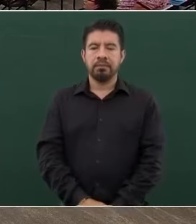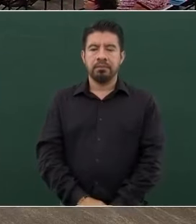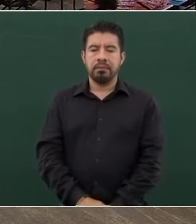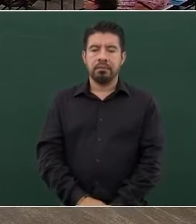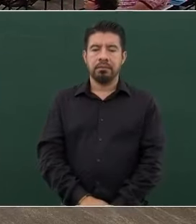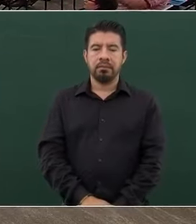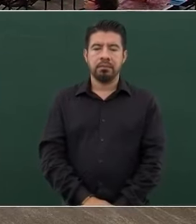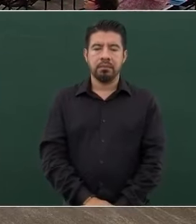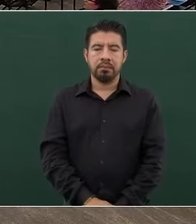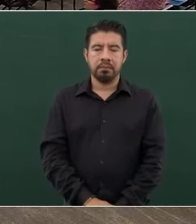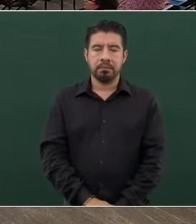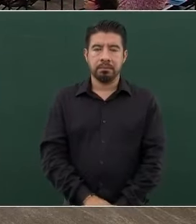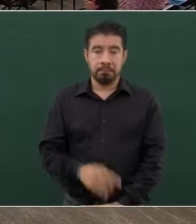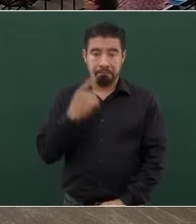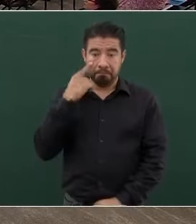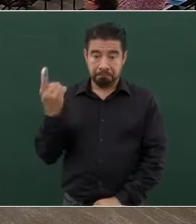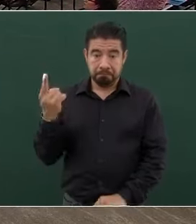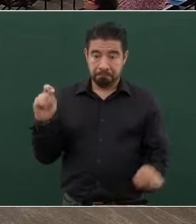Miren,